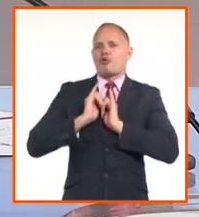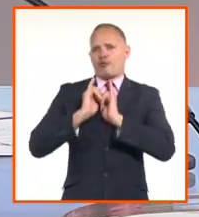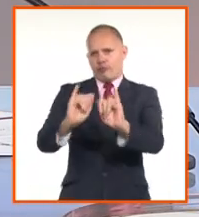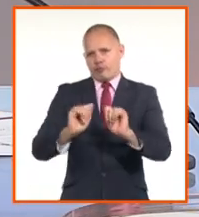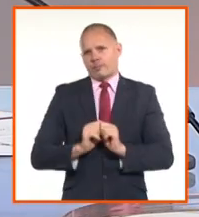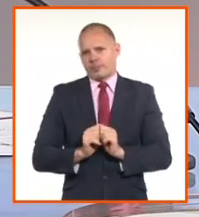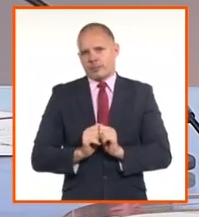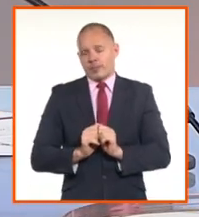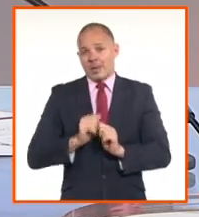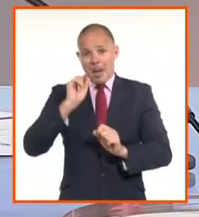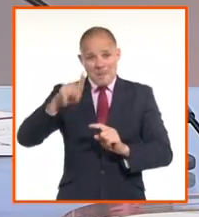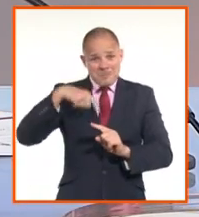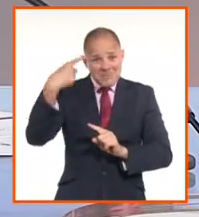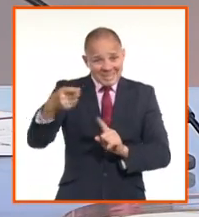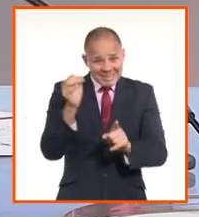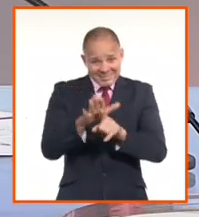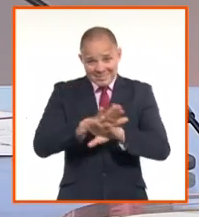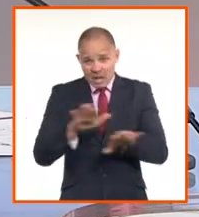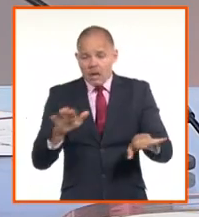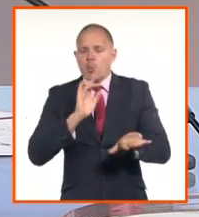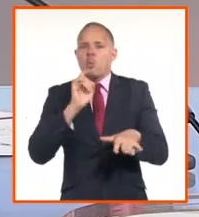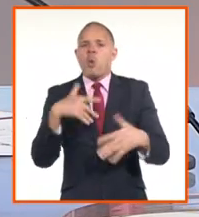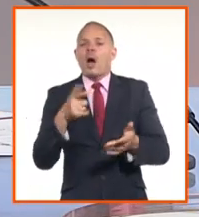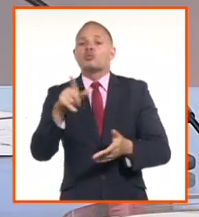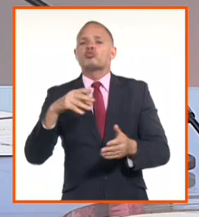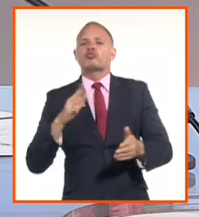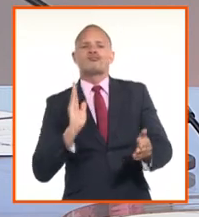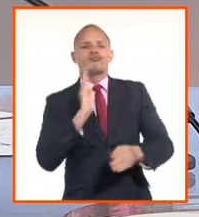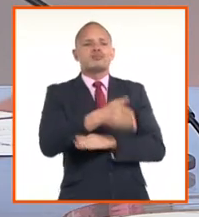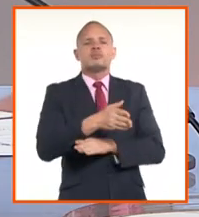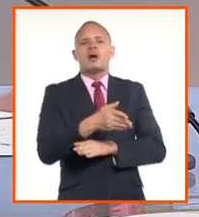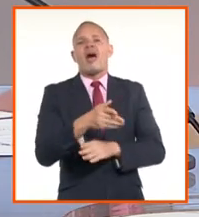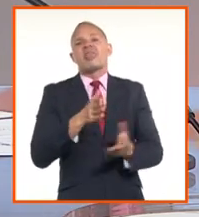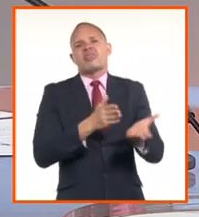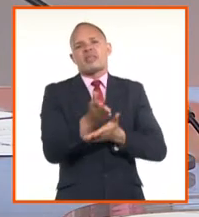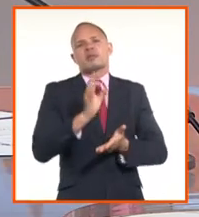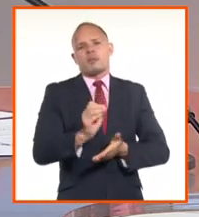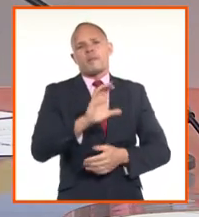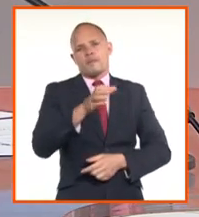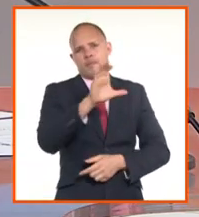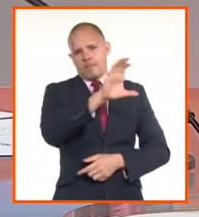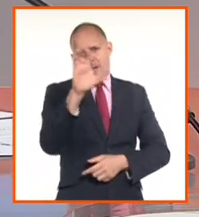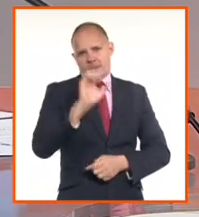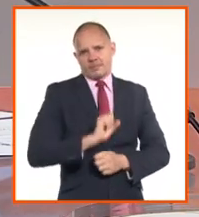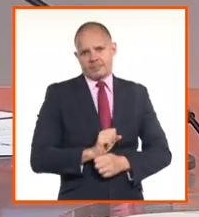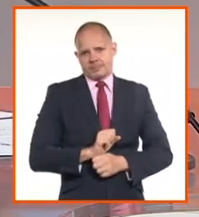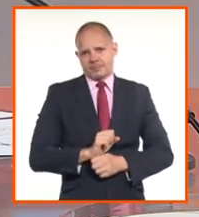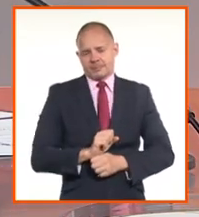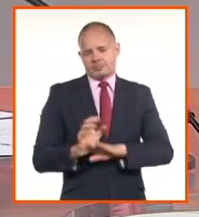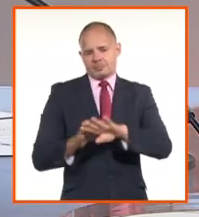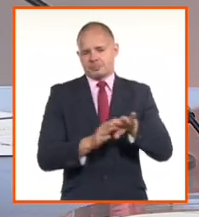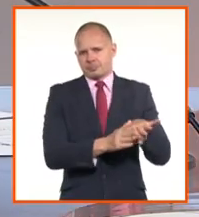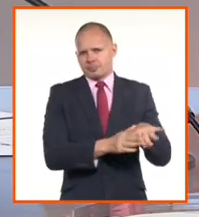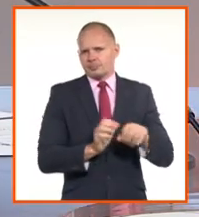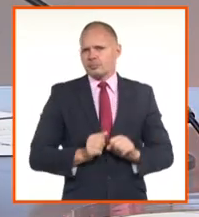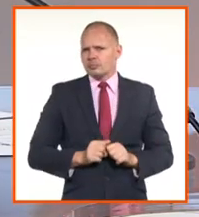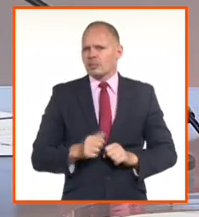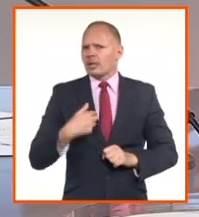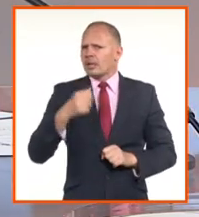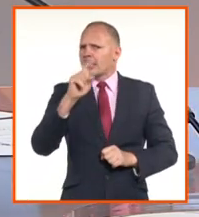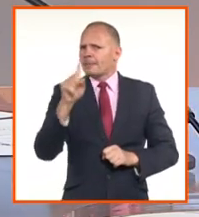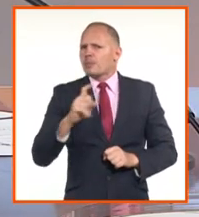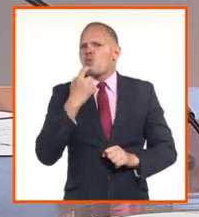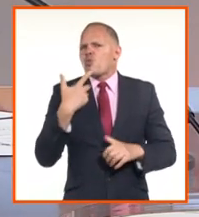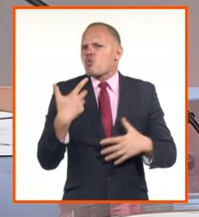bancos cuando usted necesite moneda nacional a través de sus cuentas en MLC. Entonces, ¿cómo se van a hacer las operaciones